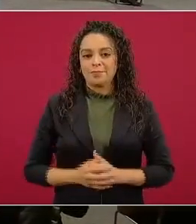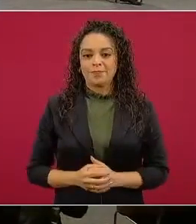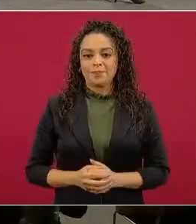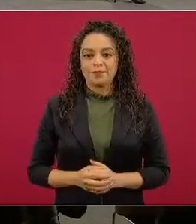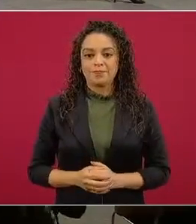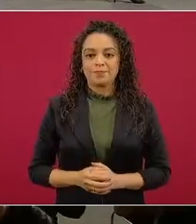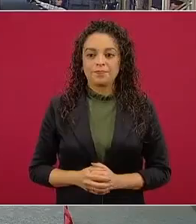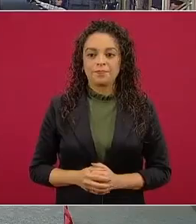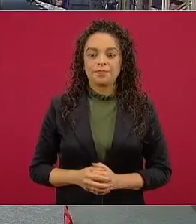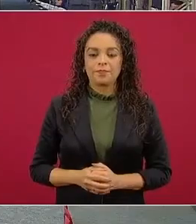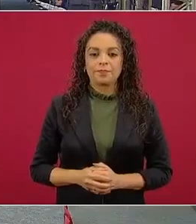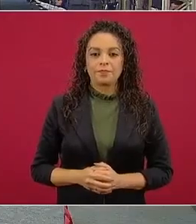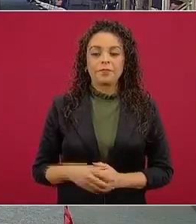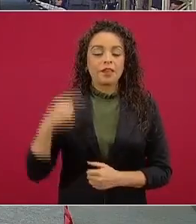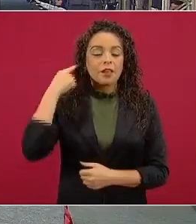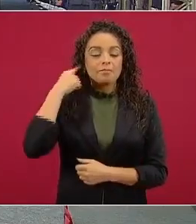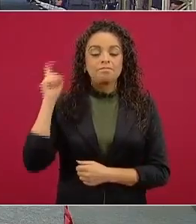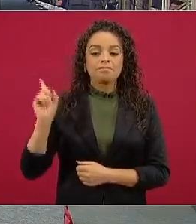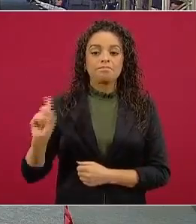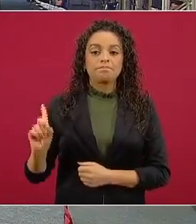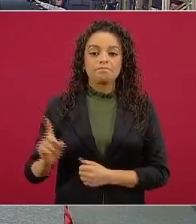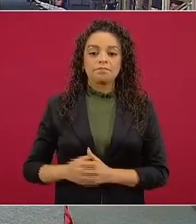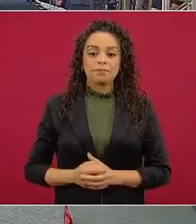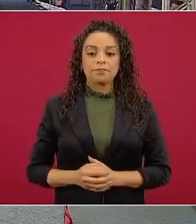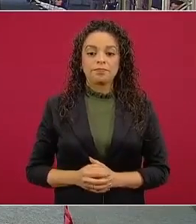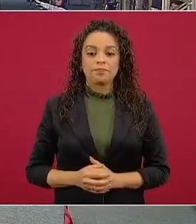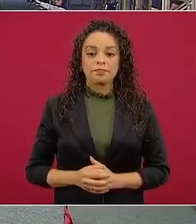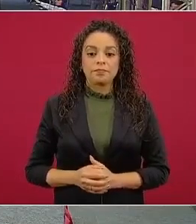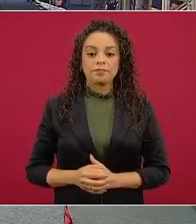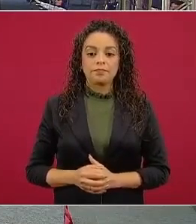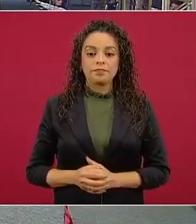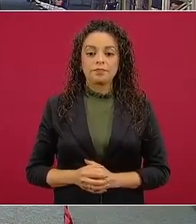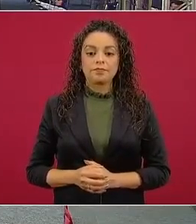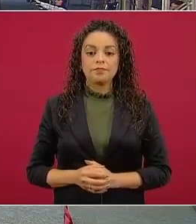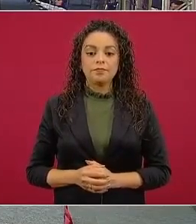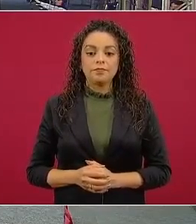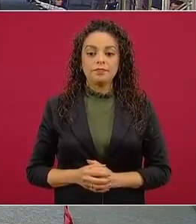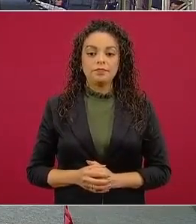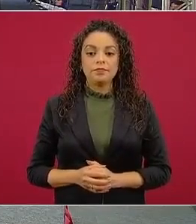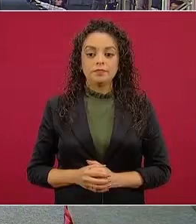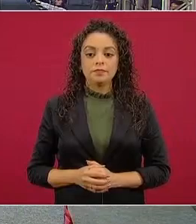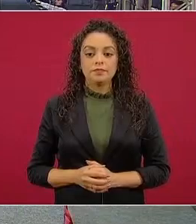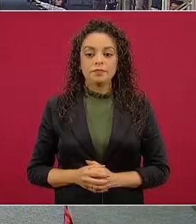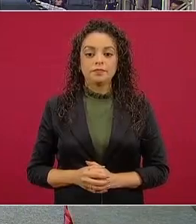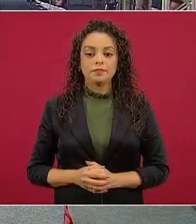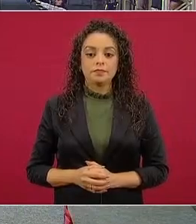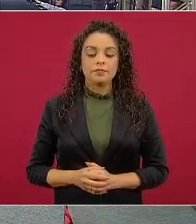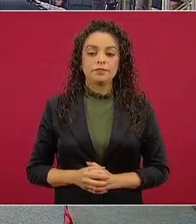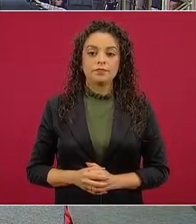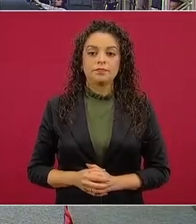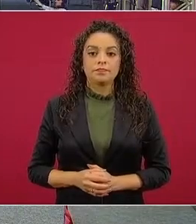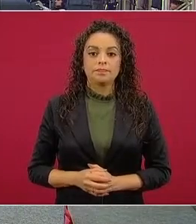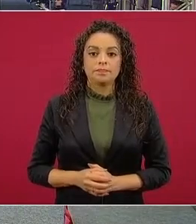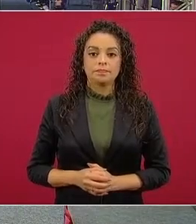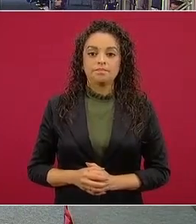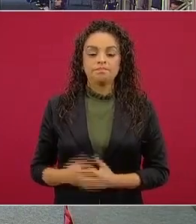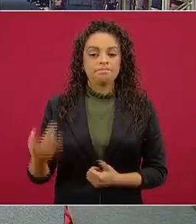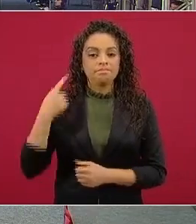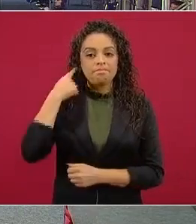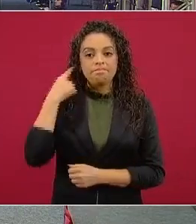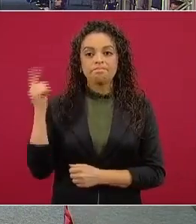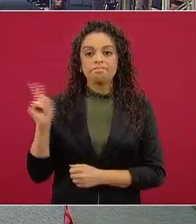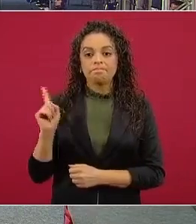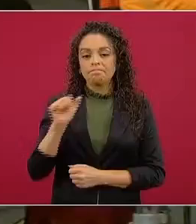lo dejamos para otro día por respuesta sí sí sabe sobre la catedral y la pólvora y el rescate del patrimonio cultural del T